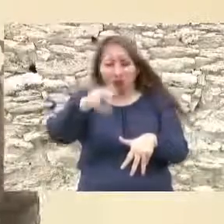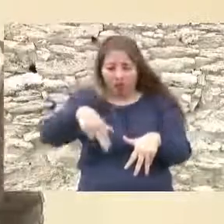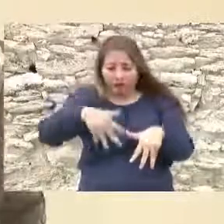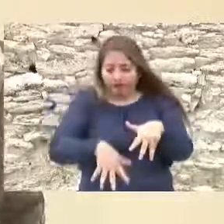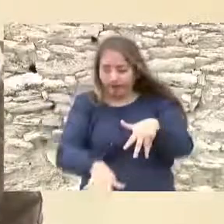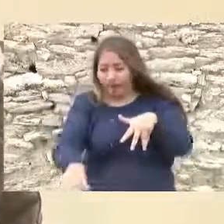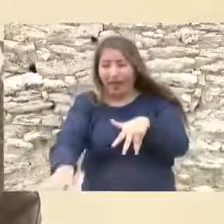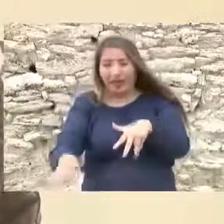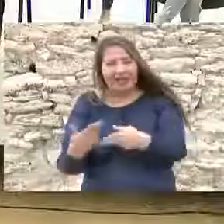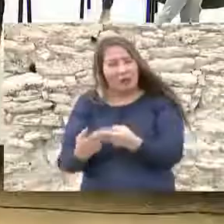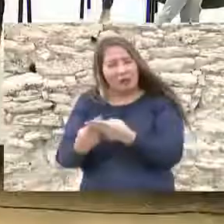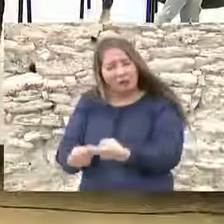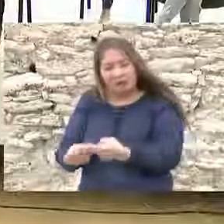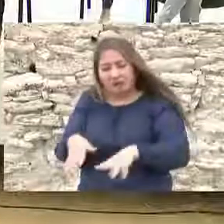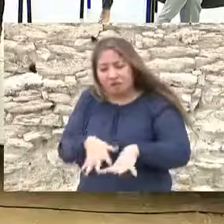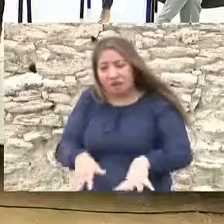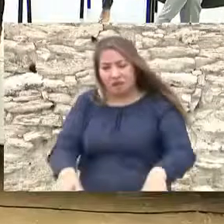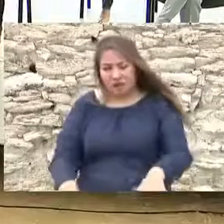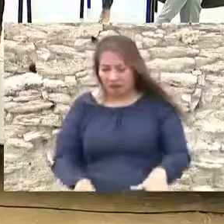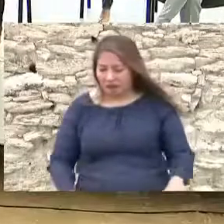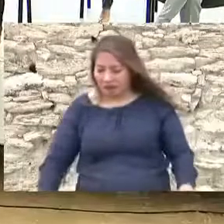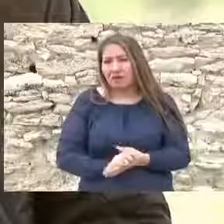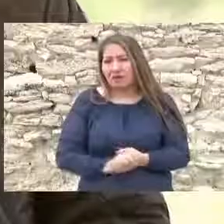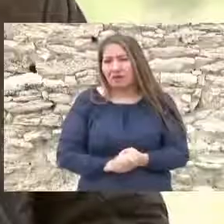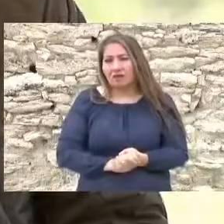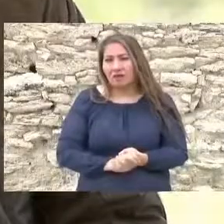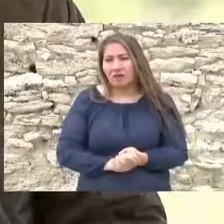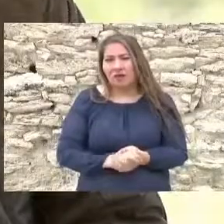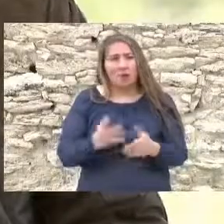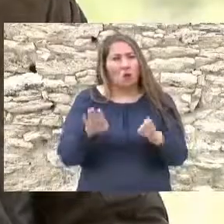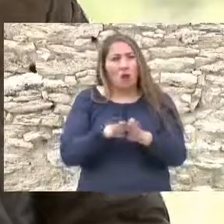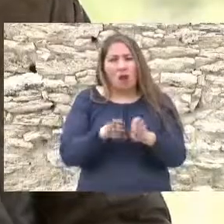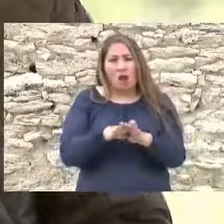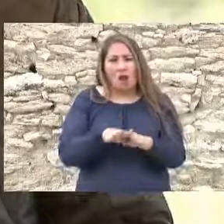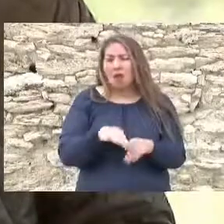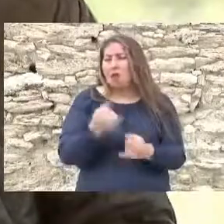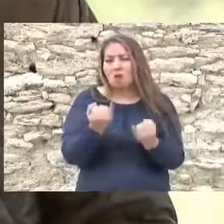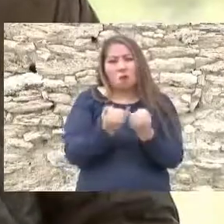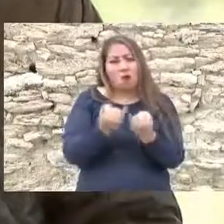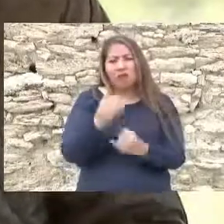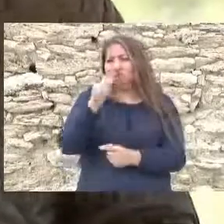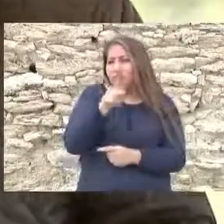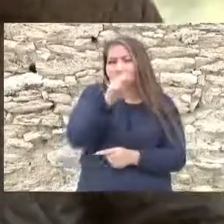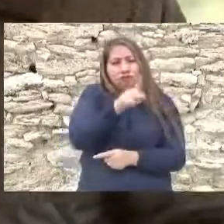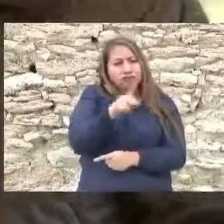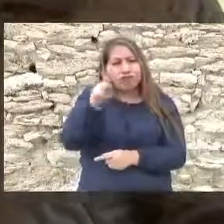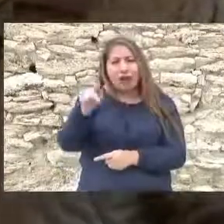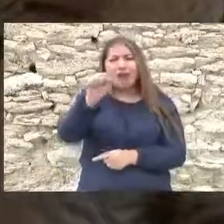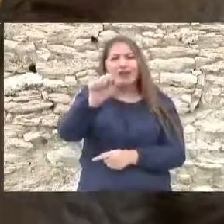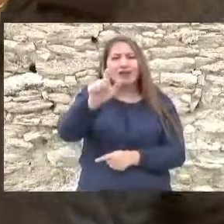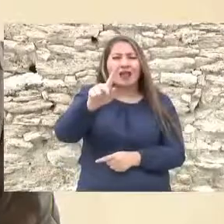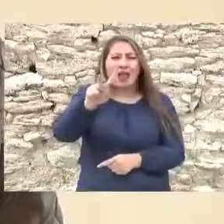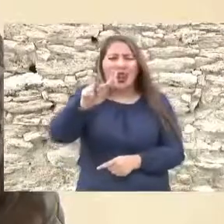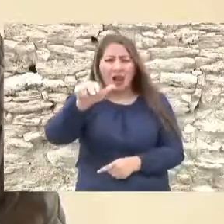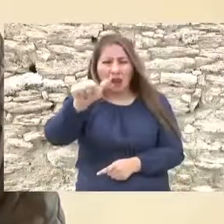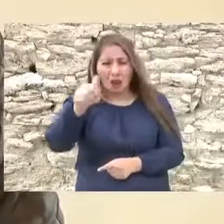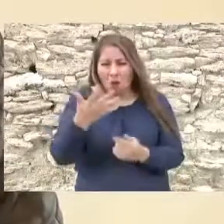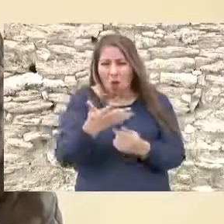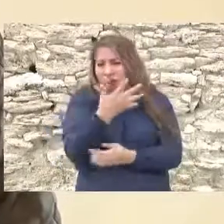mantengan estas reservas la selva en el trópico